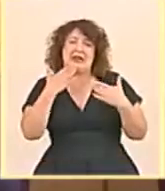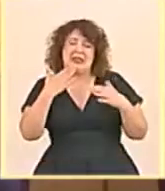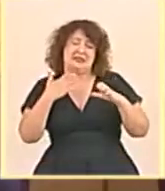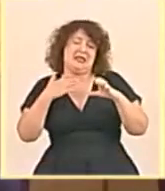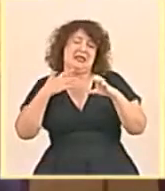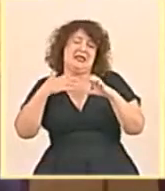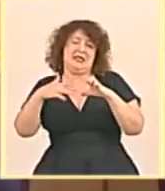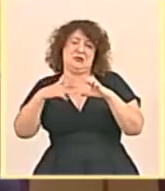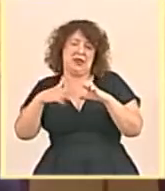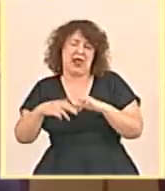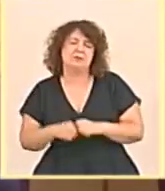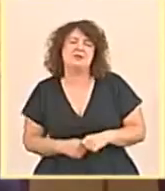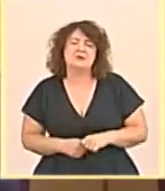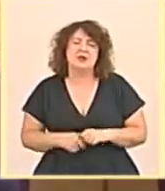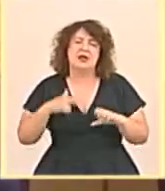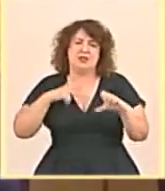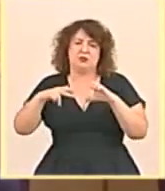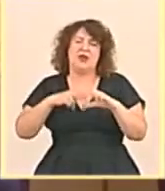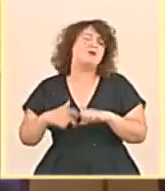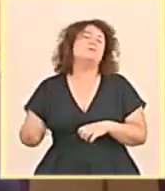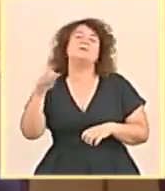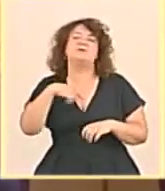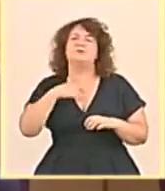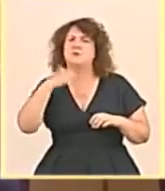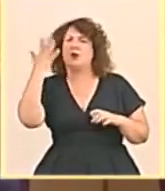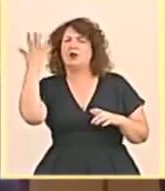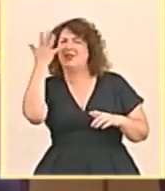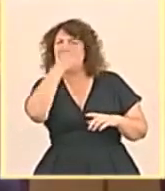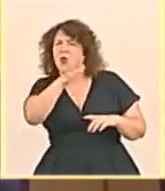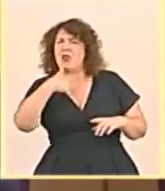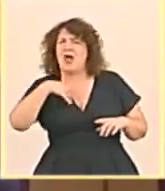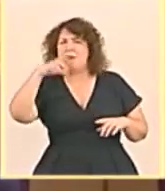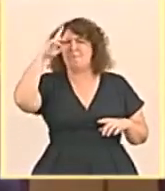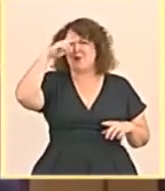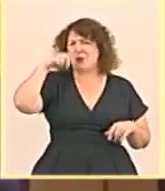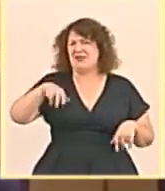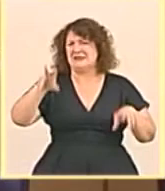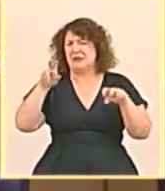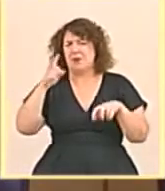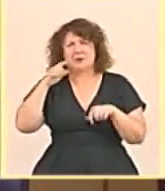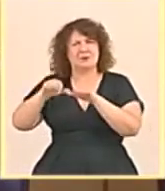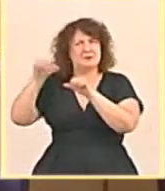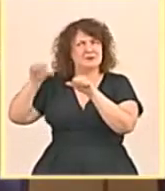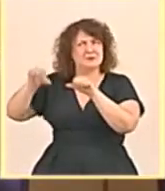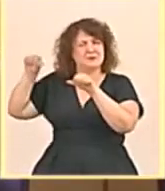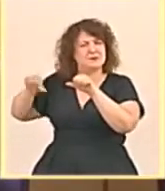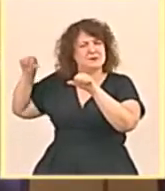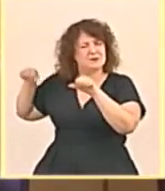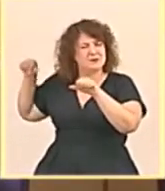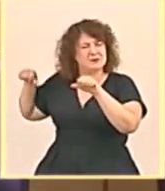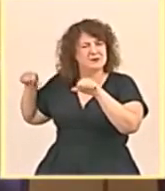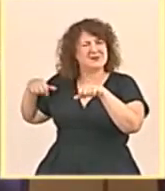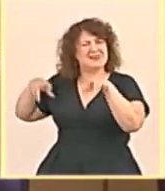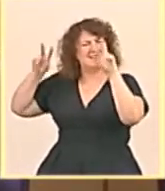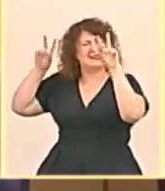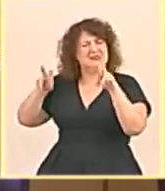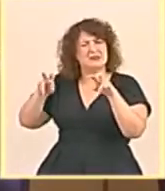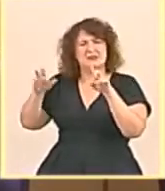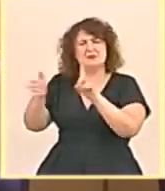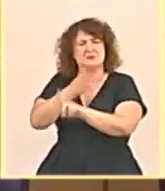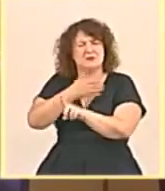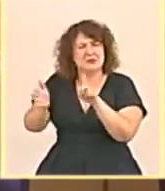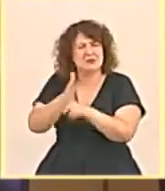Quisiera trasladarle nuestra denuncia y preocupación por una situación que se viene produciendo años atrás y que tiene que ver con la persecución,